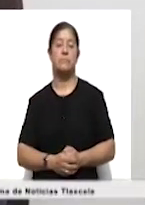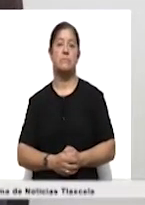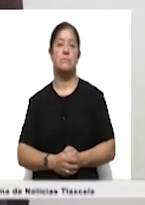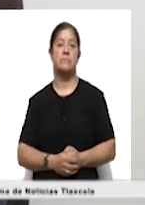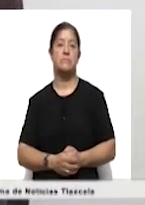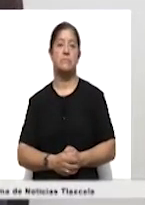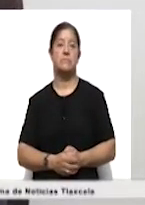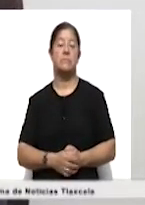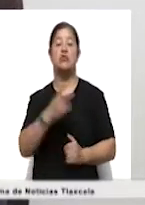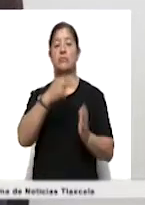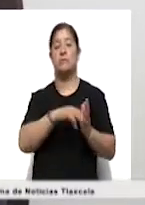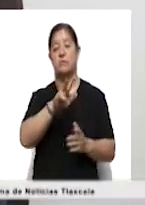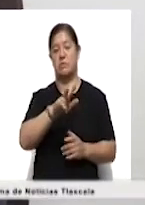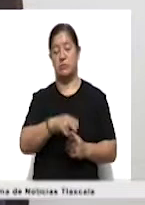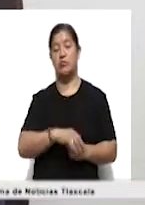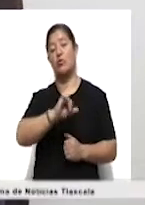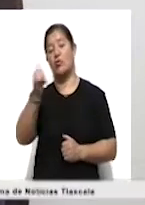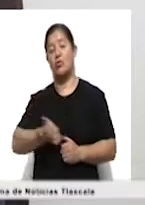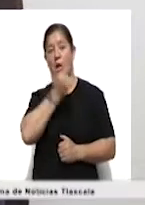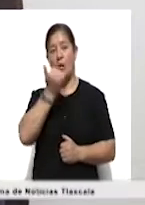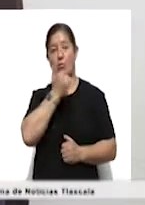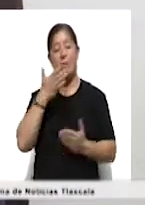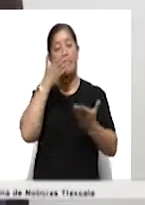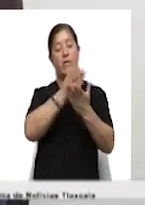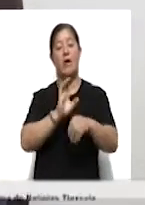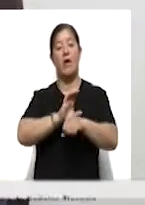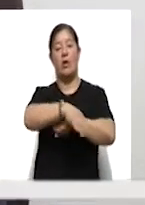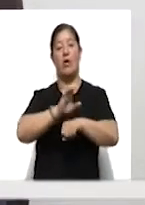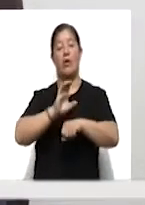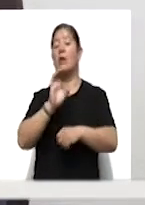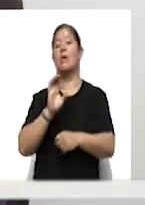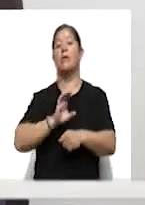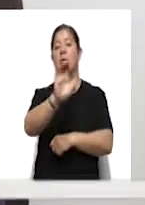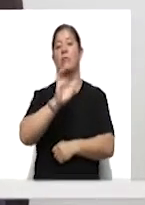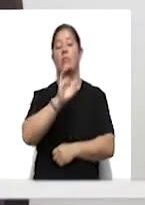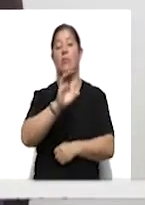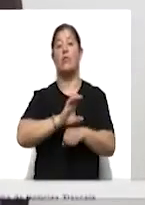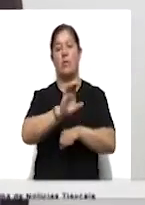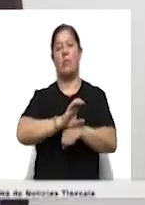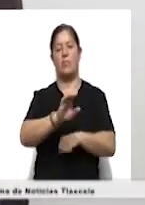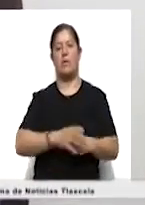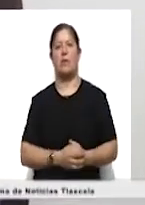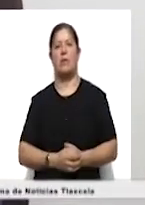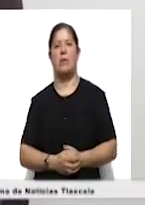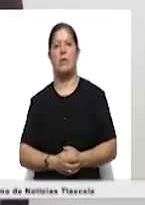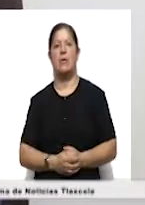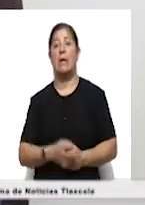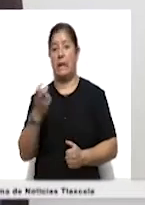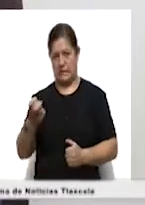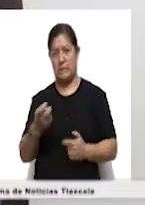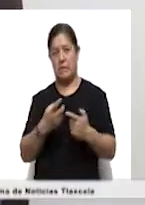un alumno fue a Colombia. Esta ocasión fue distinta porque